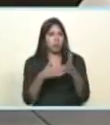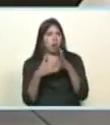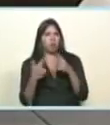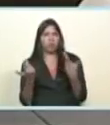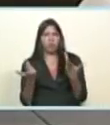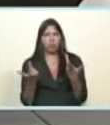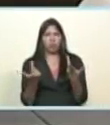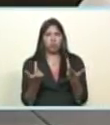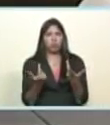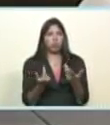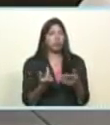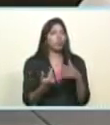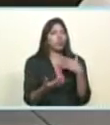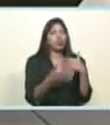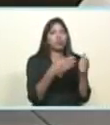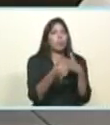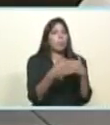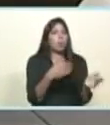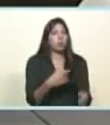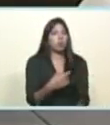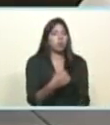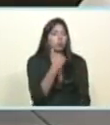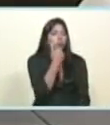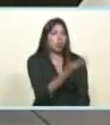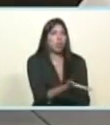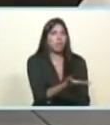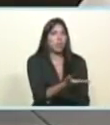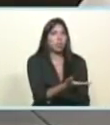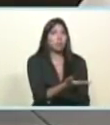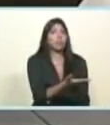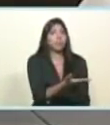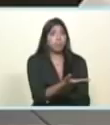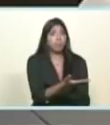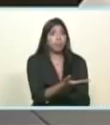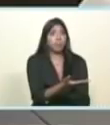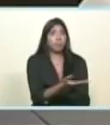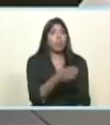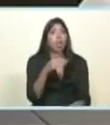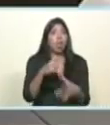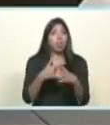para nada, ha dicho. Y que el bloqueo se va a recrudecer contra Cuba.